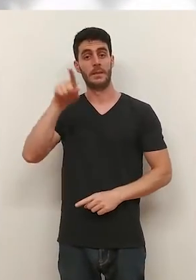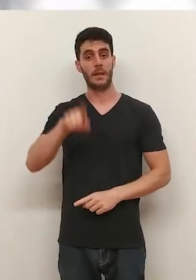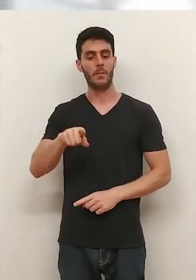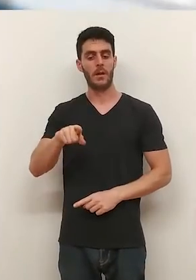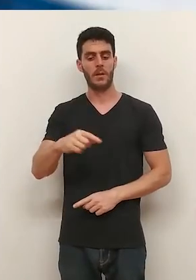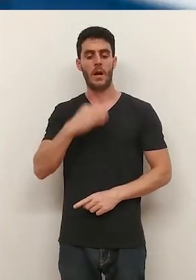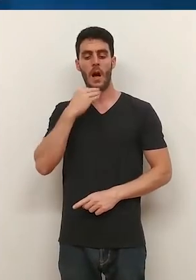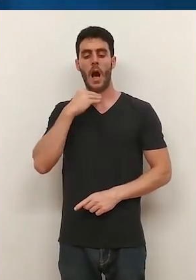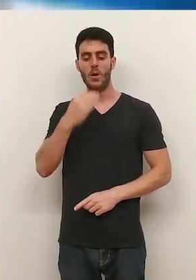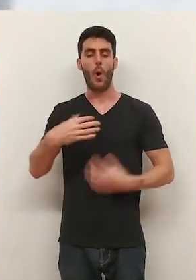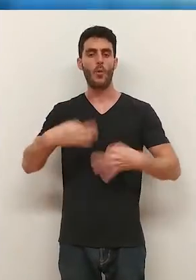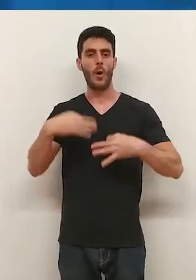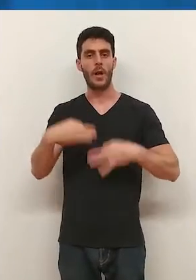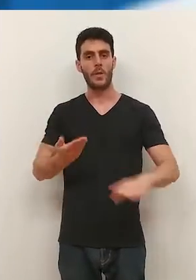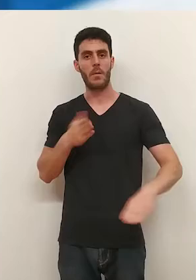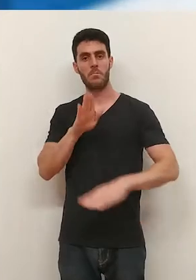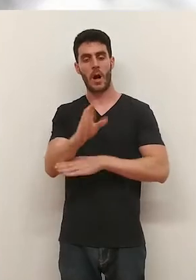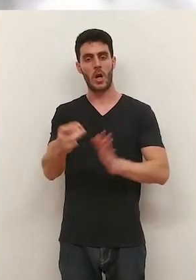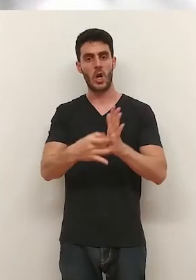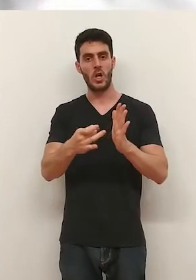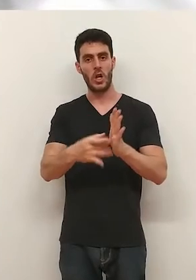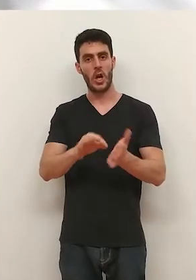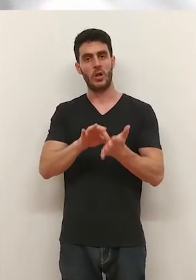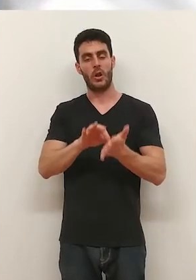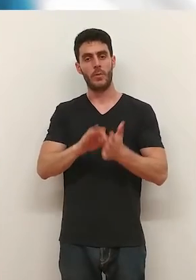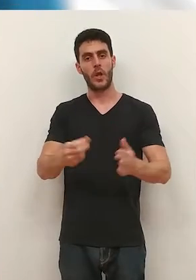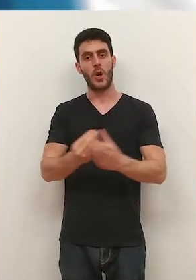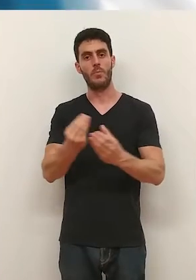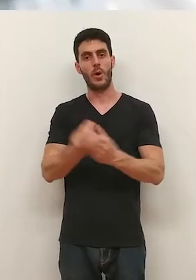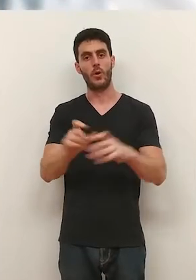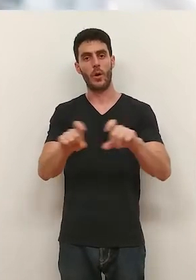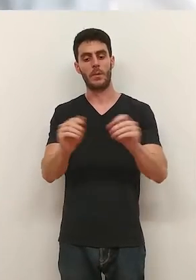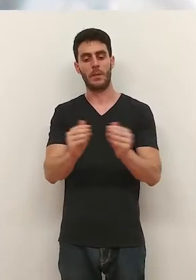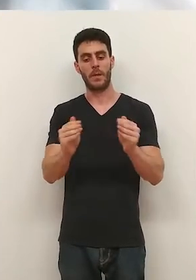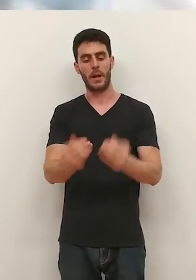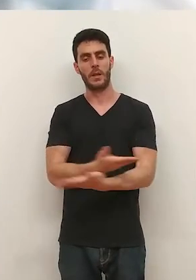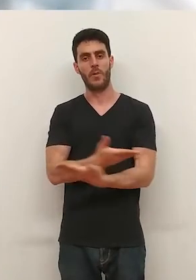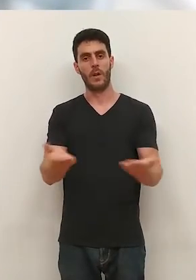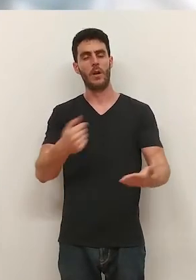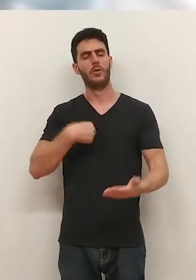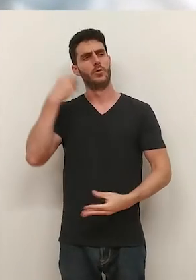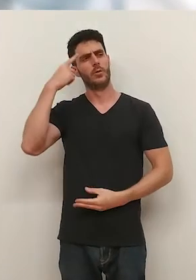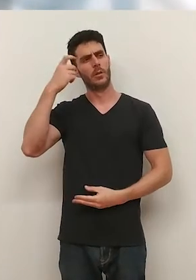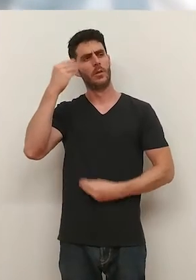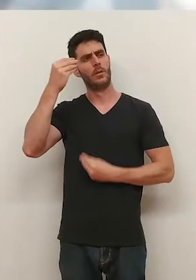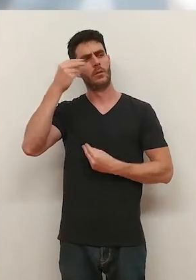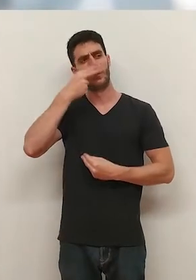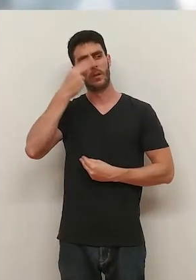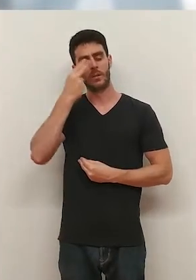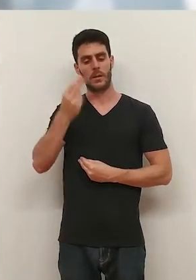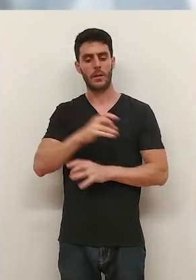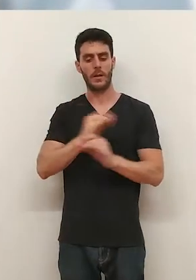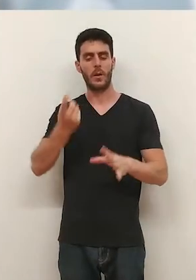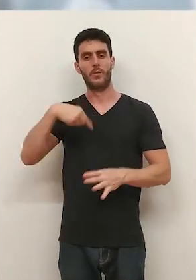y crear así una narrativa coherente que muestre la calidad de los productos y servicios que ofrecen las pymes. A mí me parece muy interesante